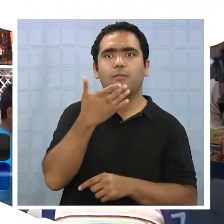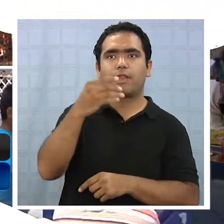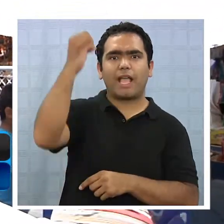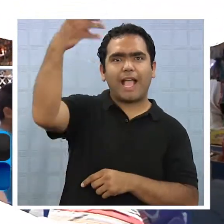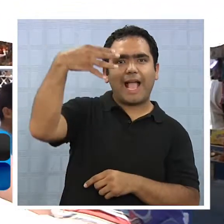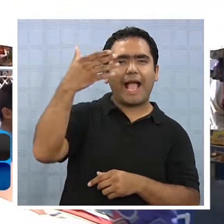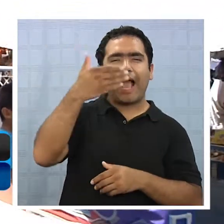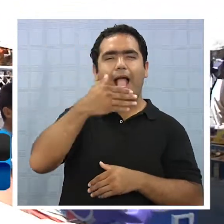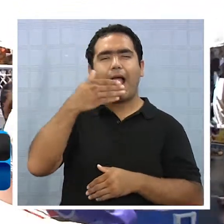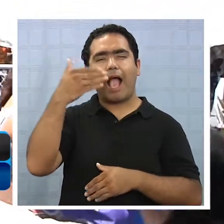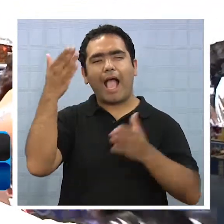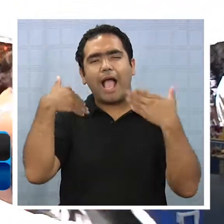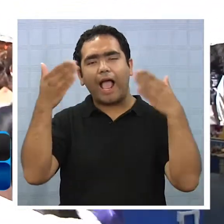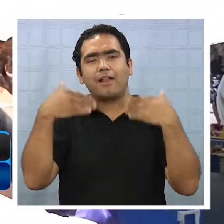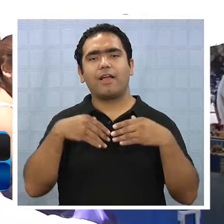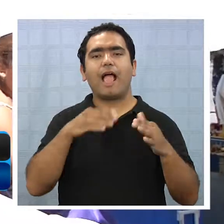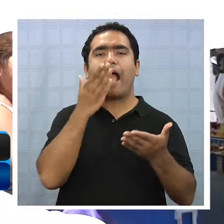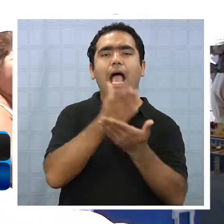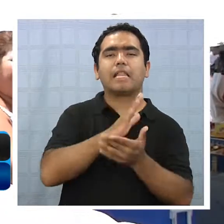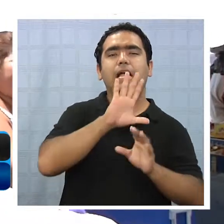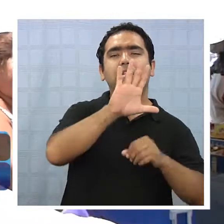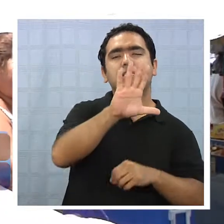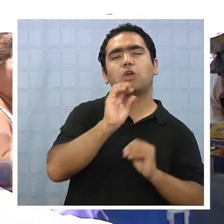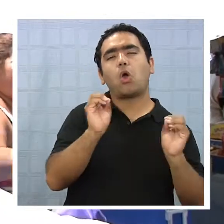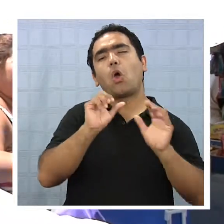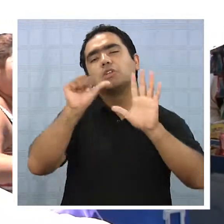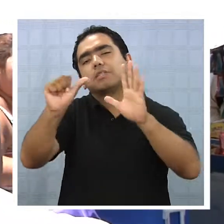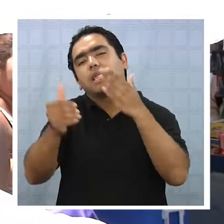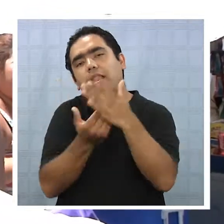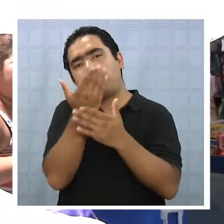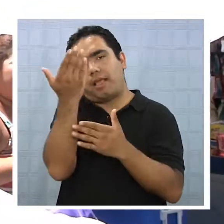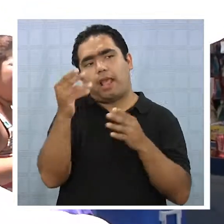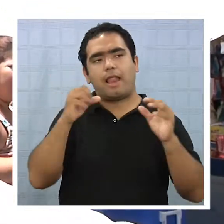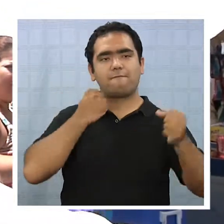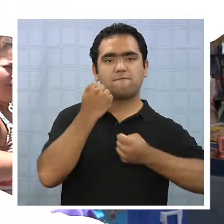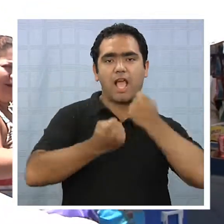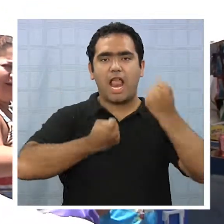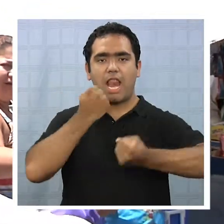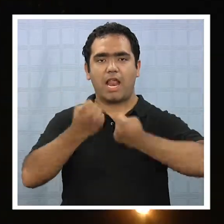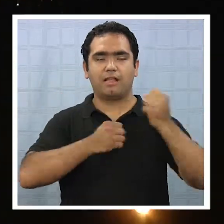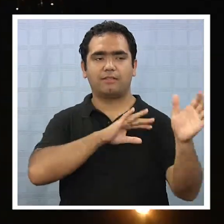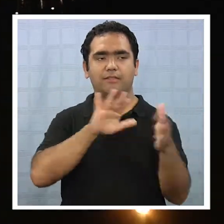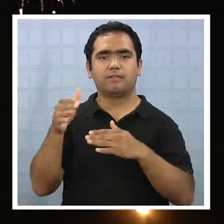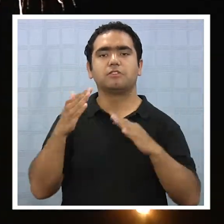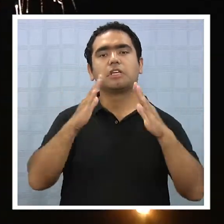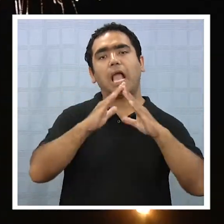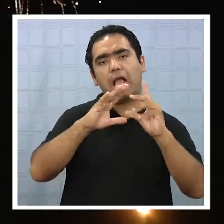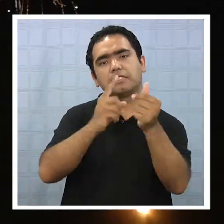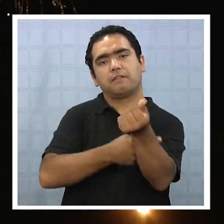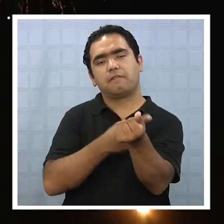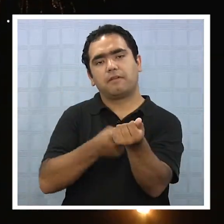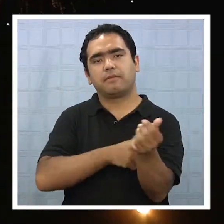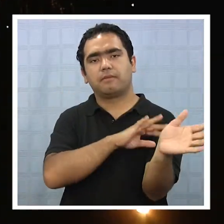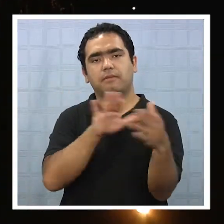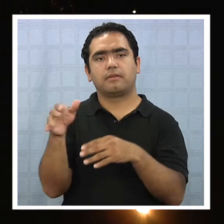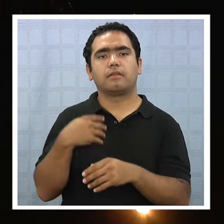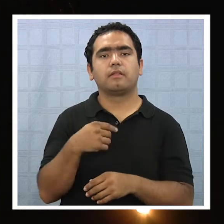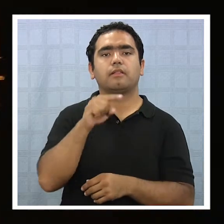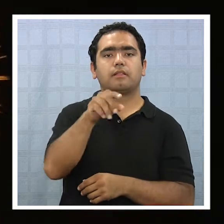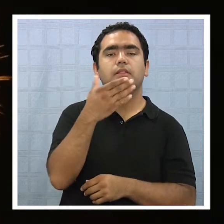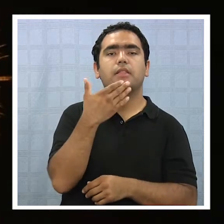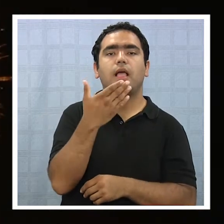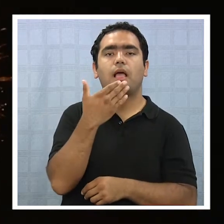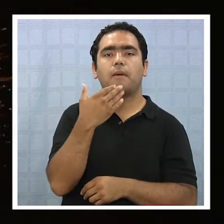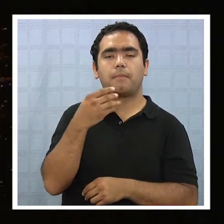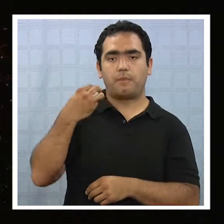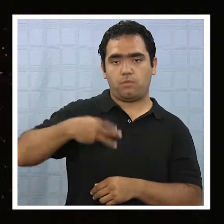calorcito, hasta las 5, 7 de la mañana bailando. Entonces, eso va a ser casa, familia. A estos festejos se agrega el preparado